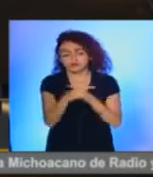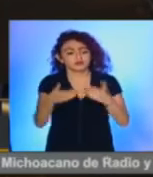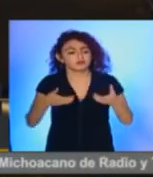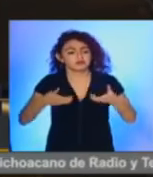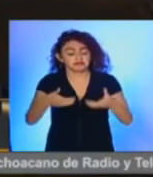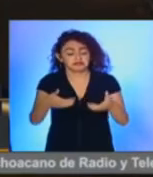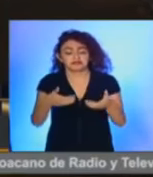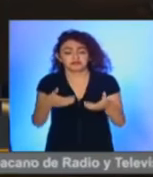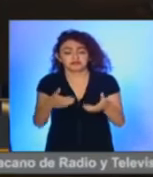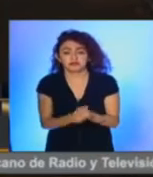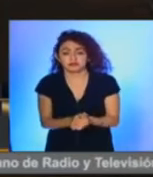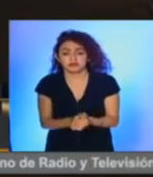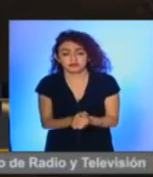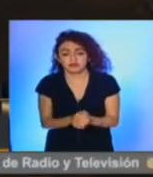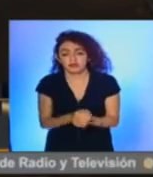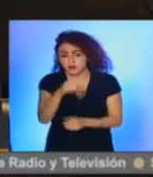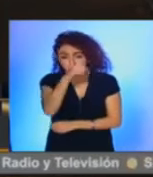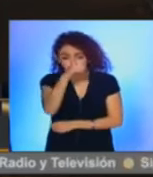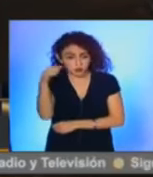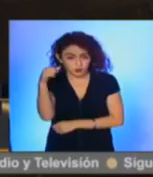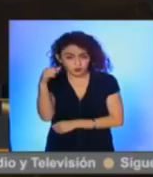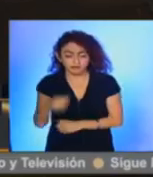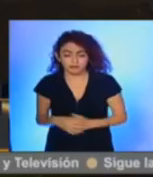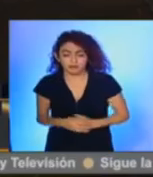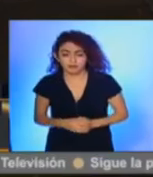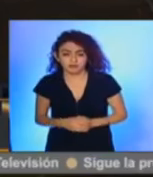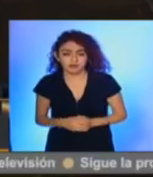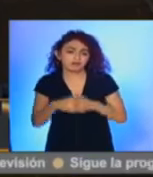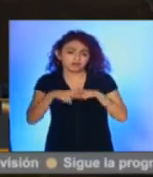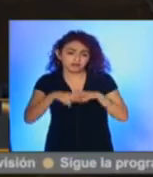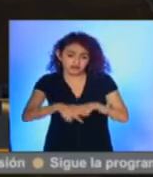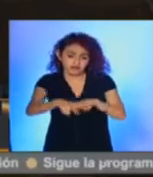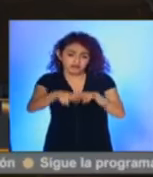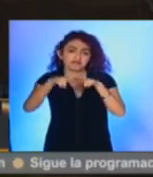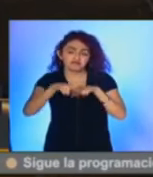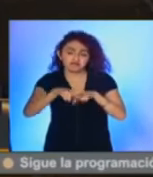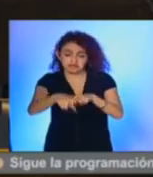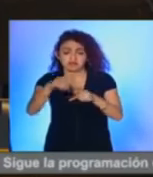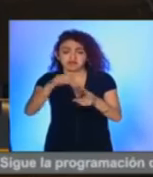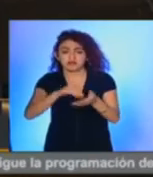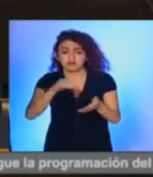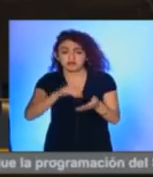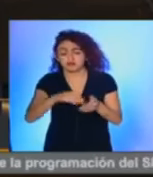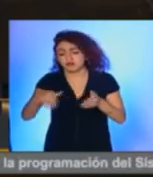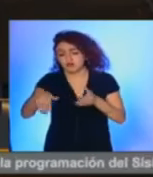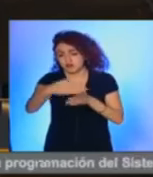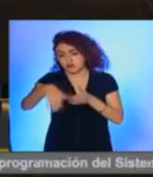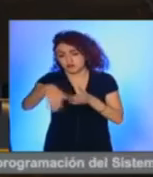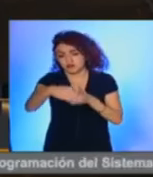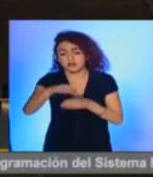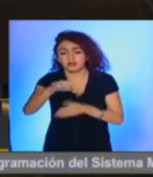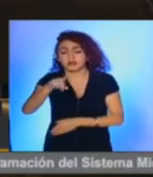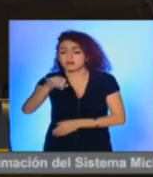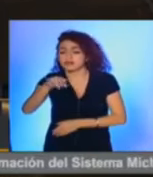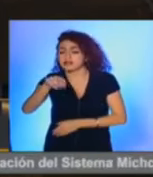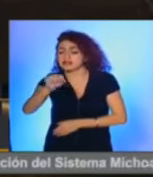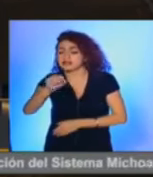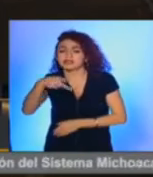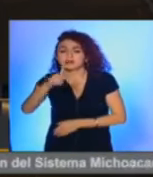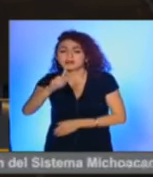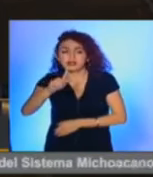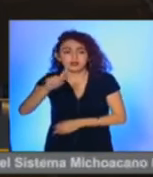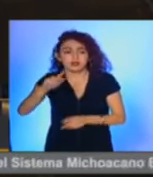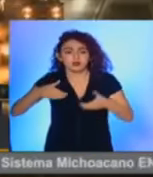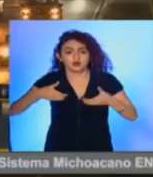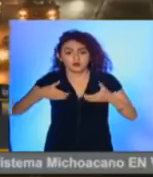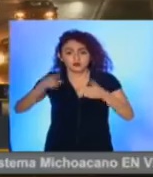calzada Juárez se está avanzando con dirección hacia el cruce con camelinas, pero Avenida